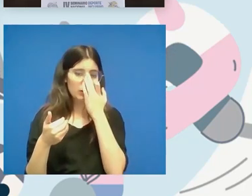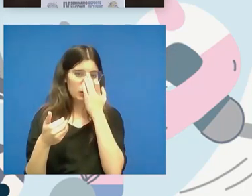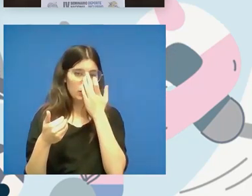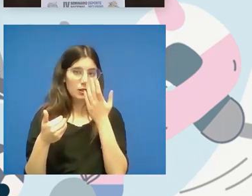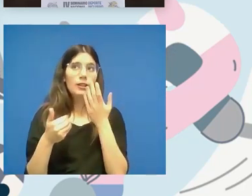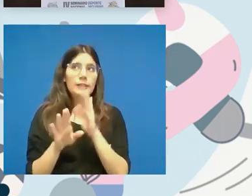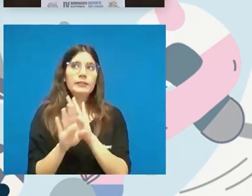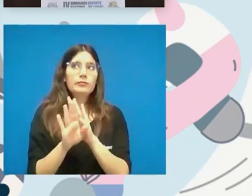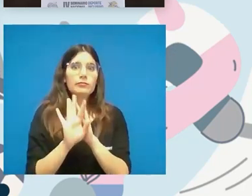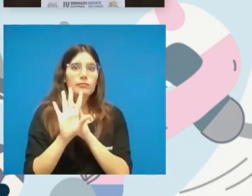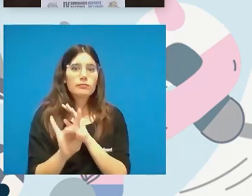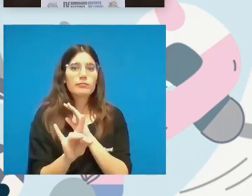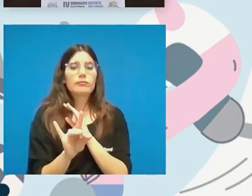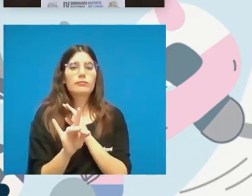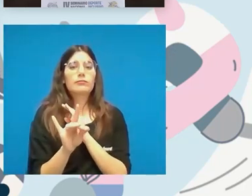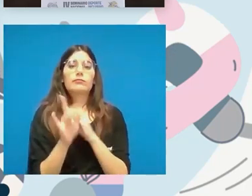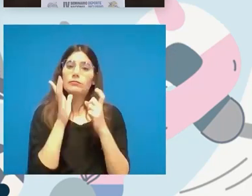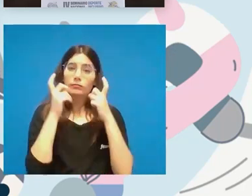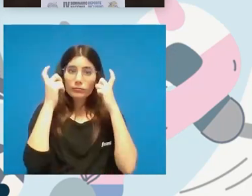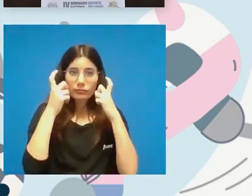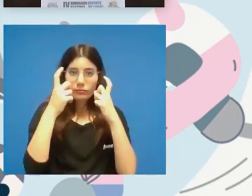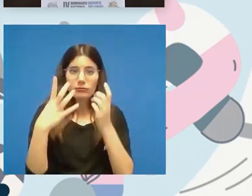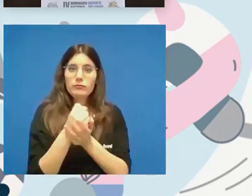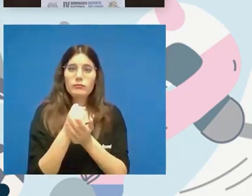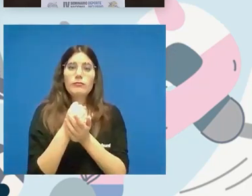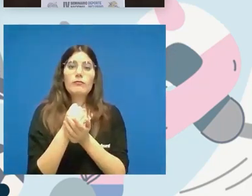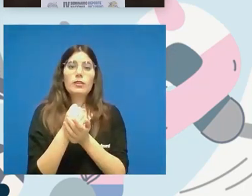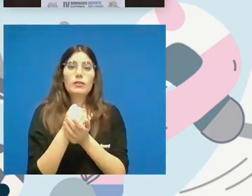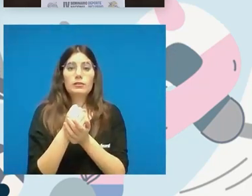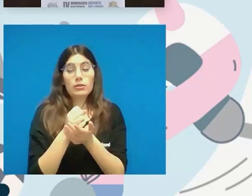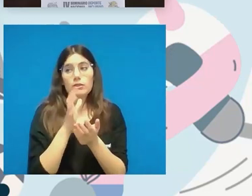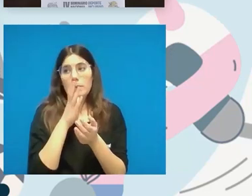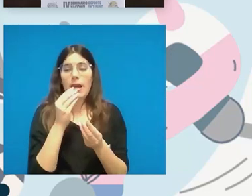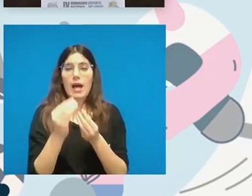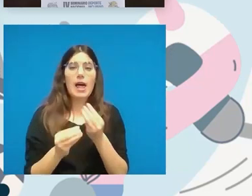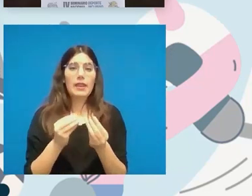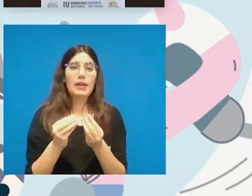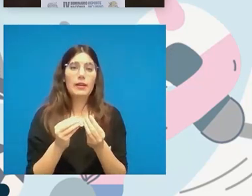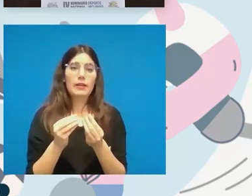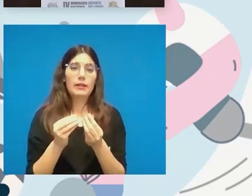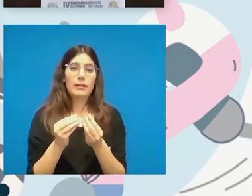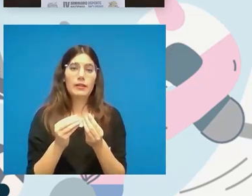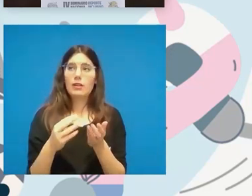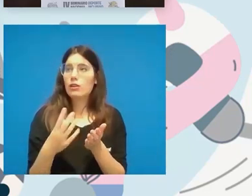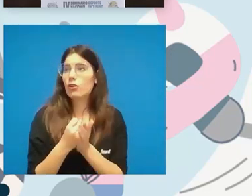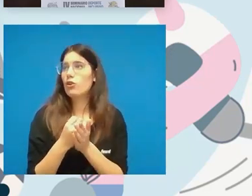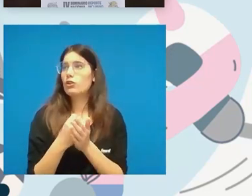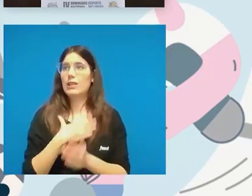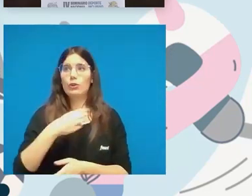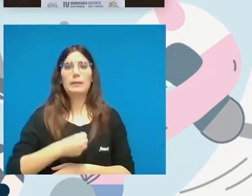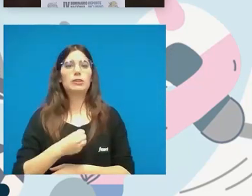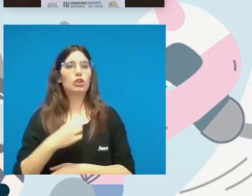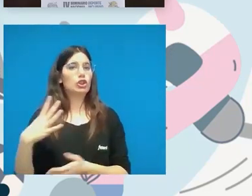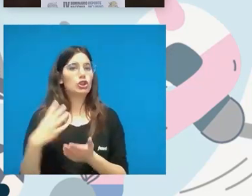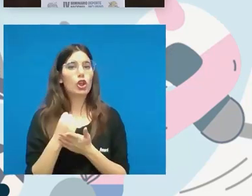tendemos vamos a poner todos nuestro grano de arena vamos a hacer que todos los ayuntamientos todos los